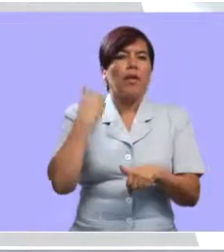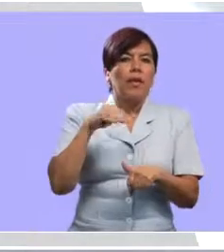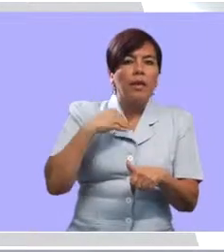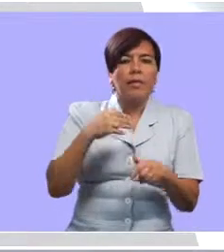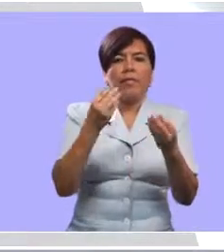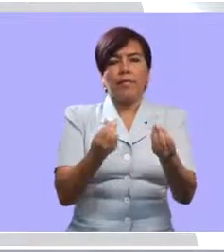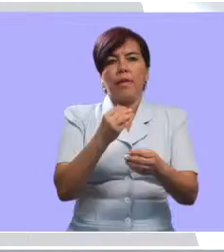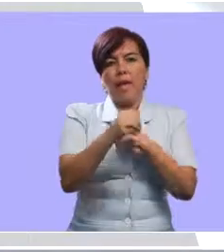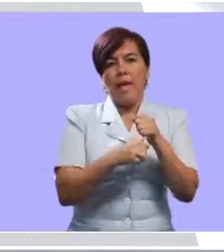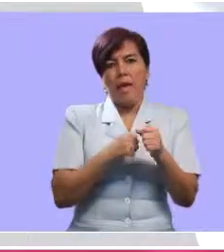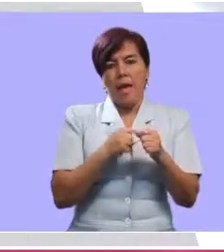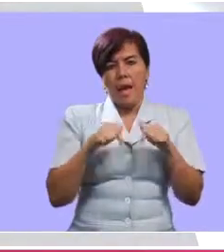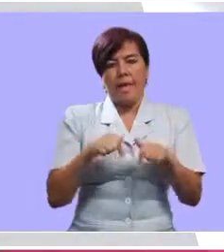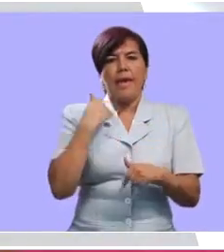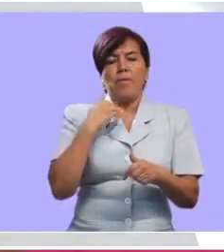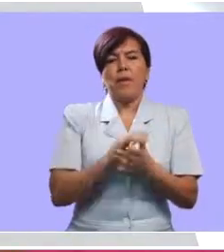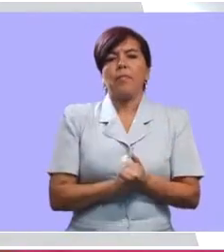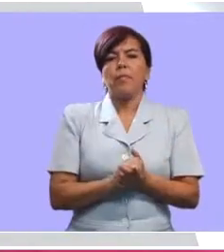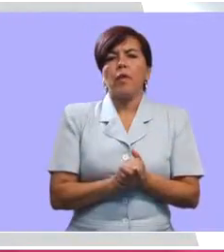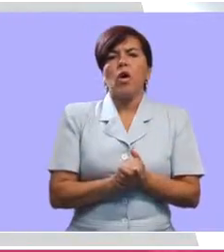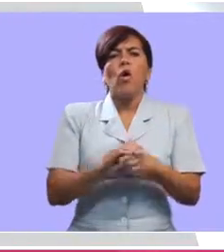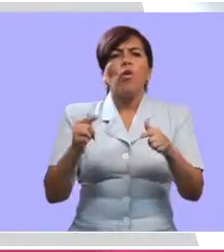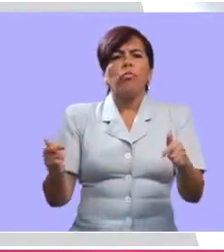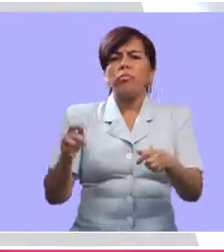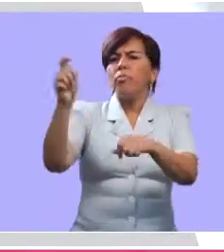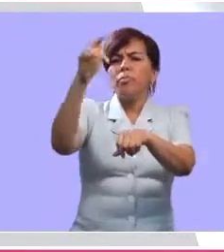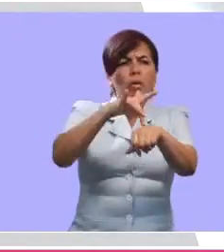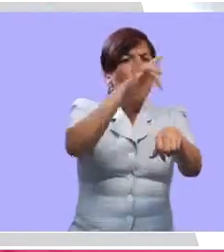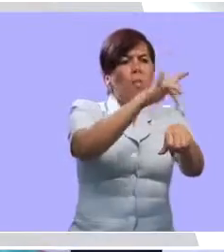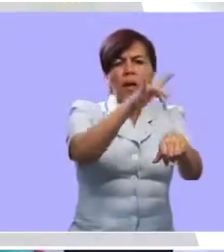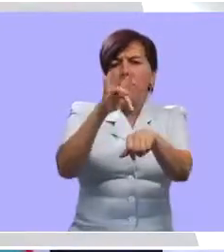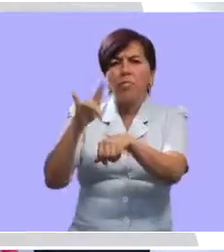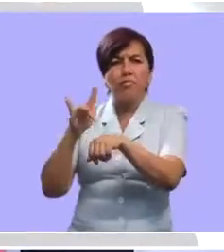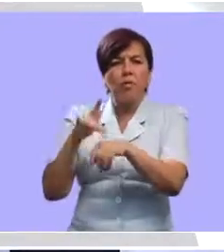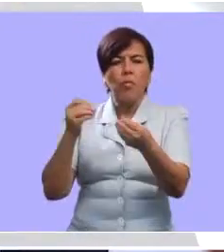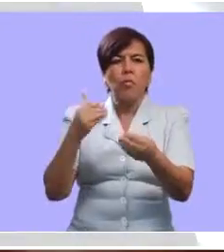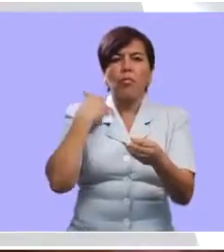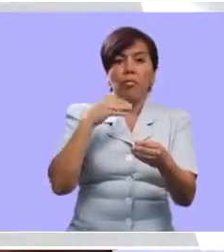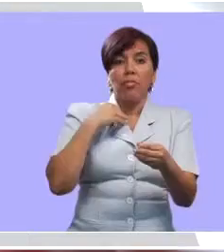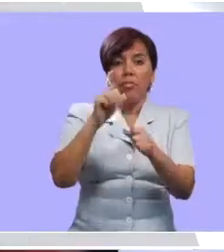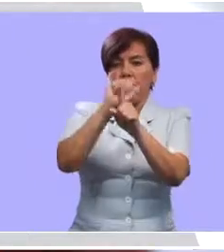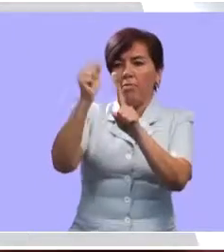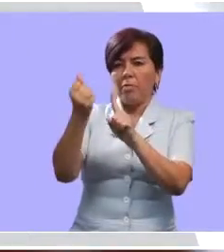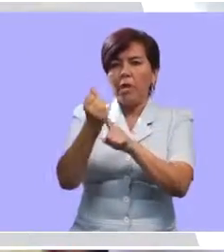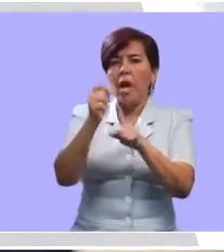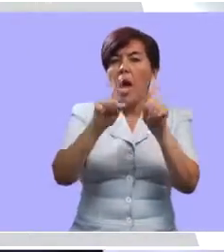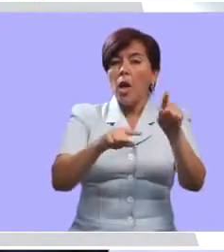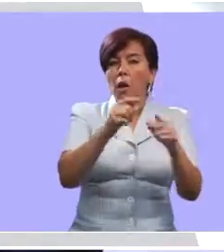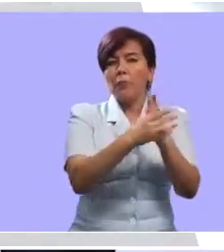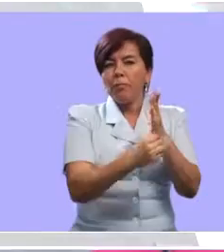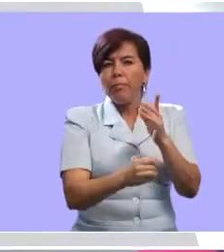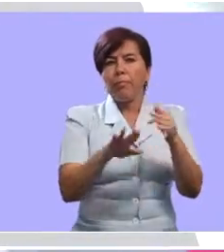La Cecilia, acá en Armenia. La intención de nosotros es estar pues como en todos estos lugares, estar en los lugares socialmente